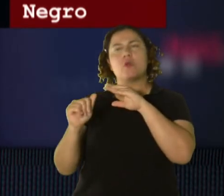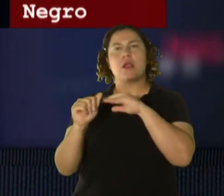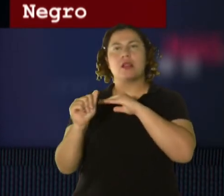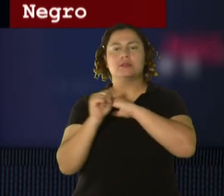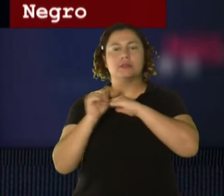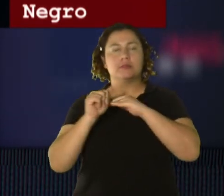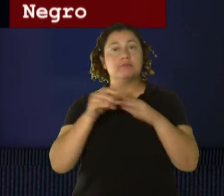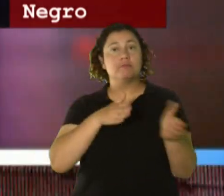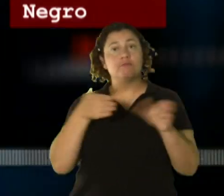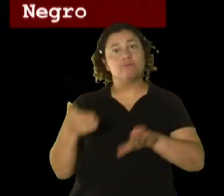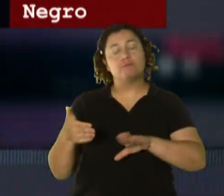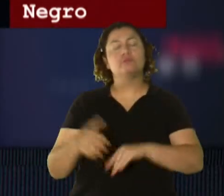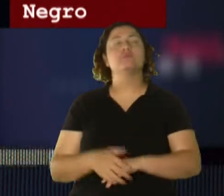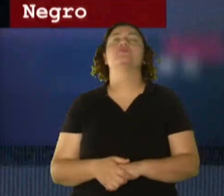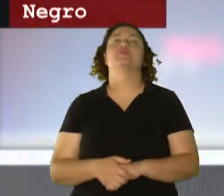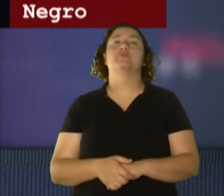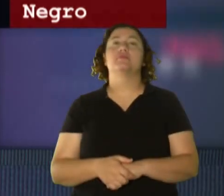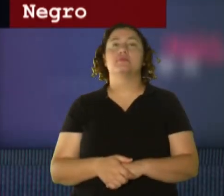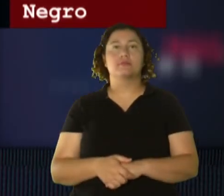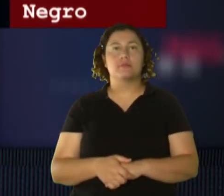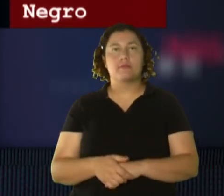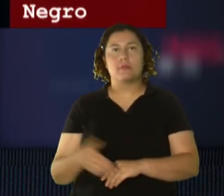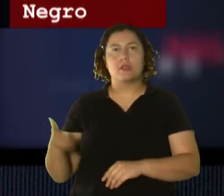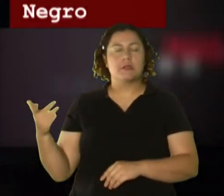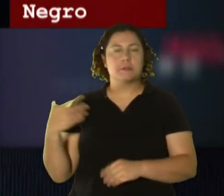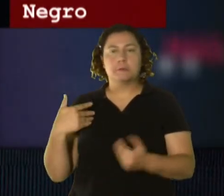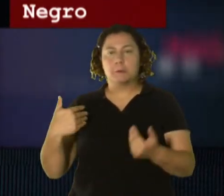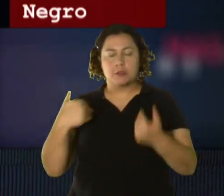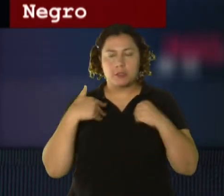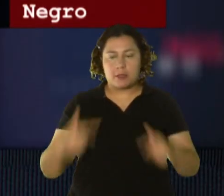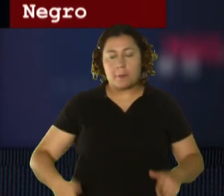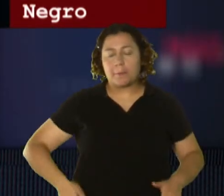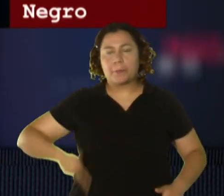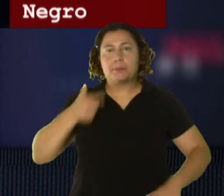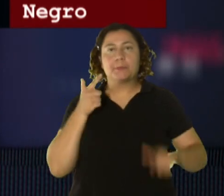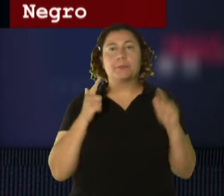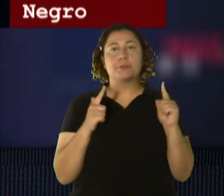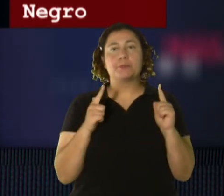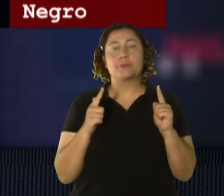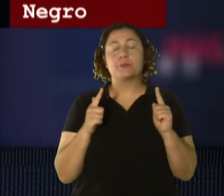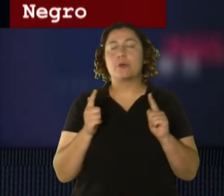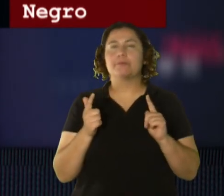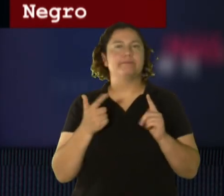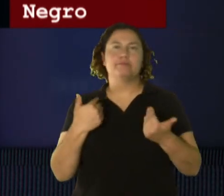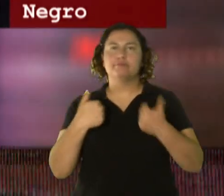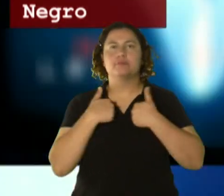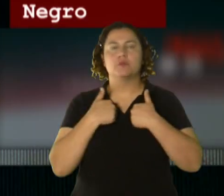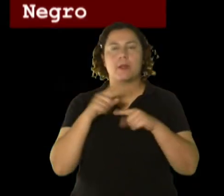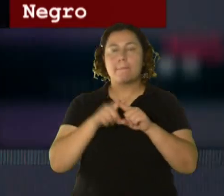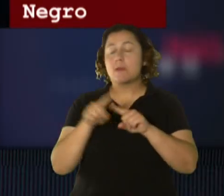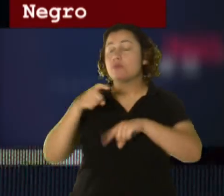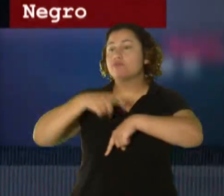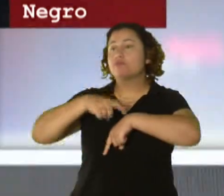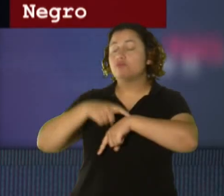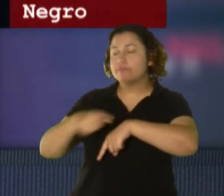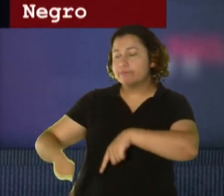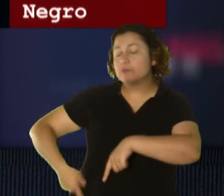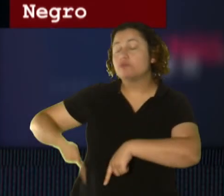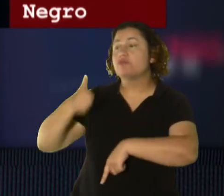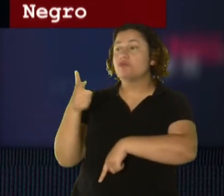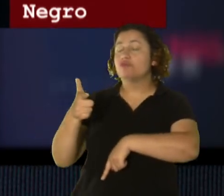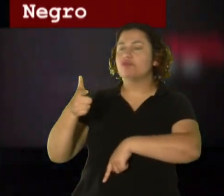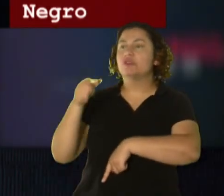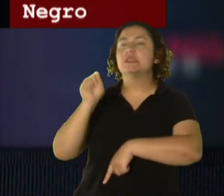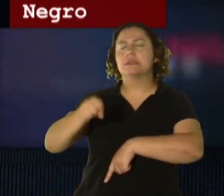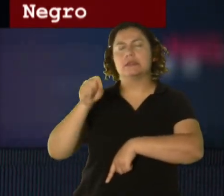El señor Ismael Díaz de Jesús no posee armas de fuego, pero en ese momento en que él estaba allí, sacó un arma de fuego y la